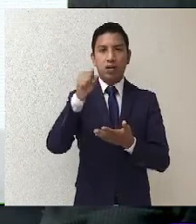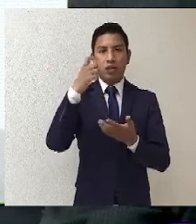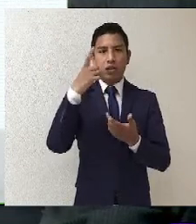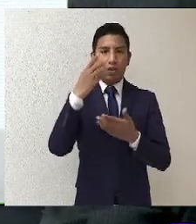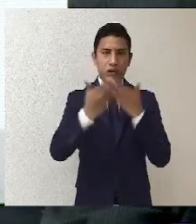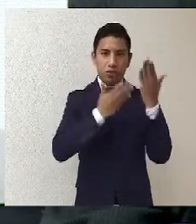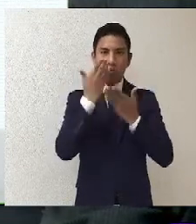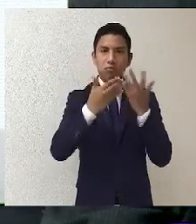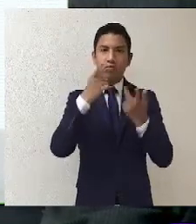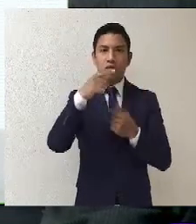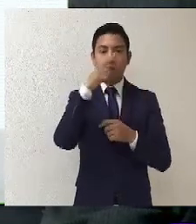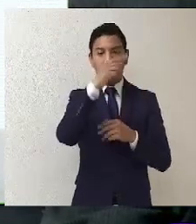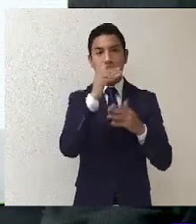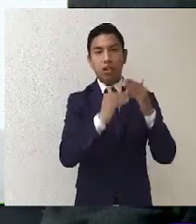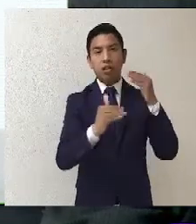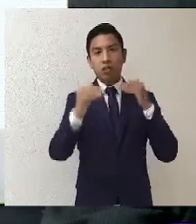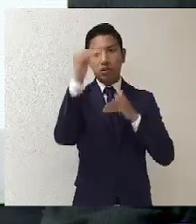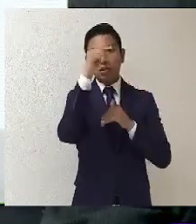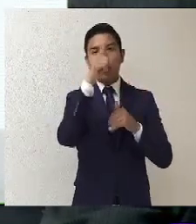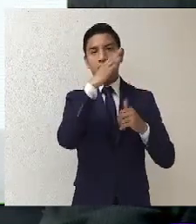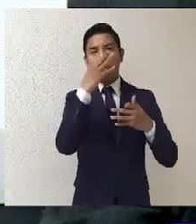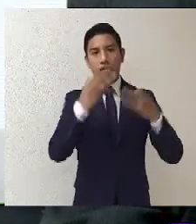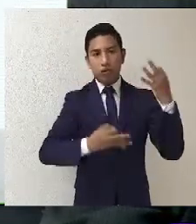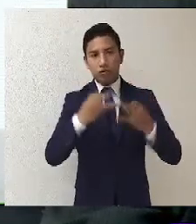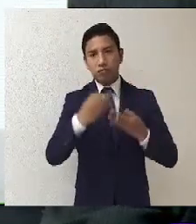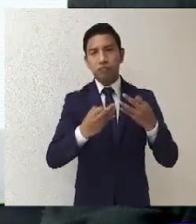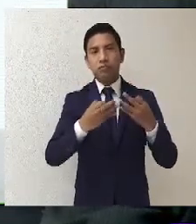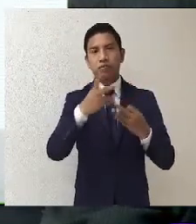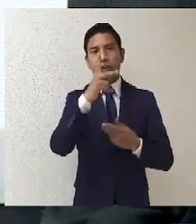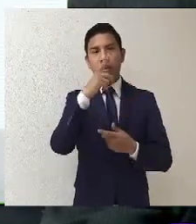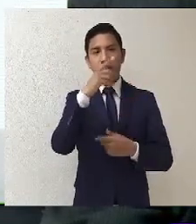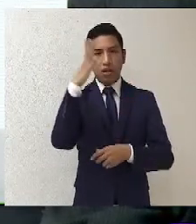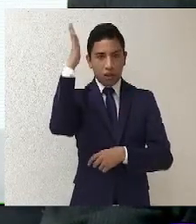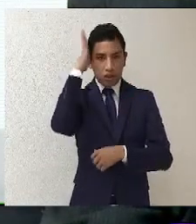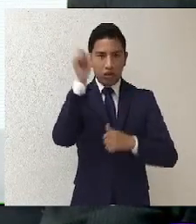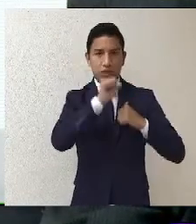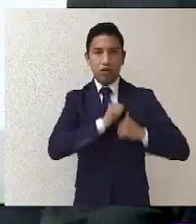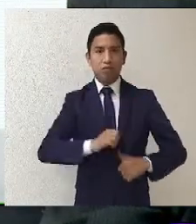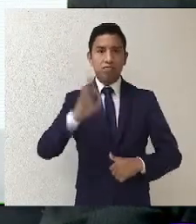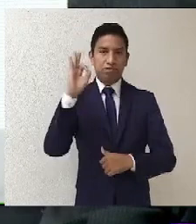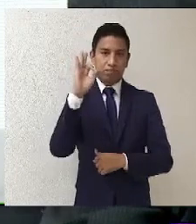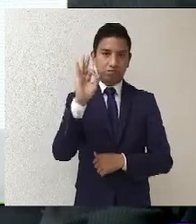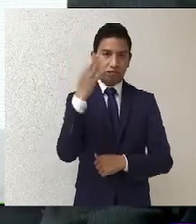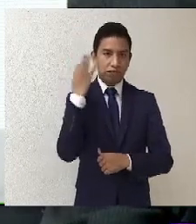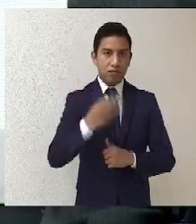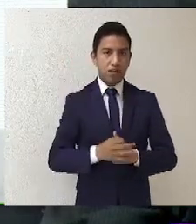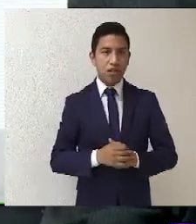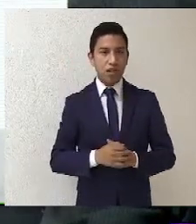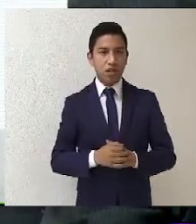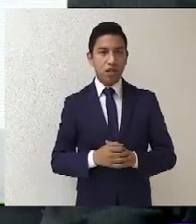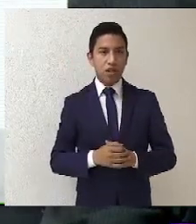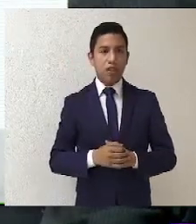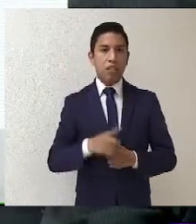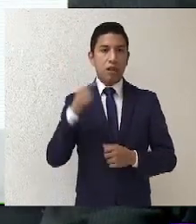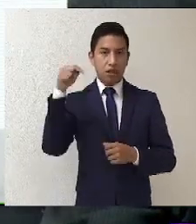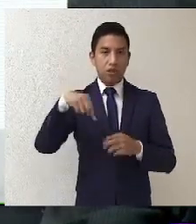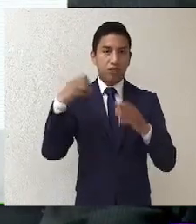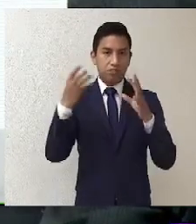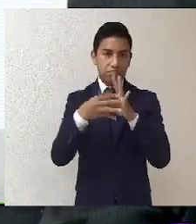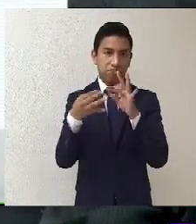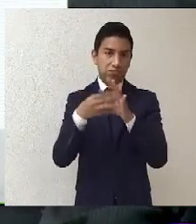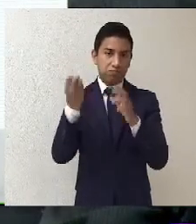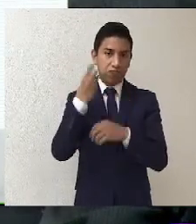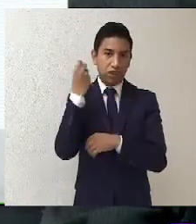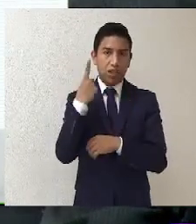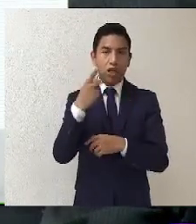de la Sala Superior del Tribunal Electoral del Poder Judicial de la Federación, adscrito a la ponencia del magistrado